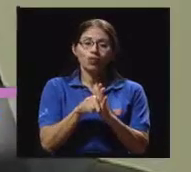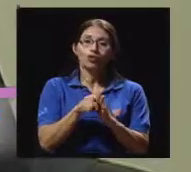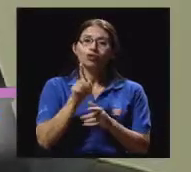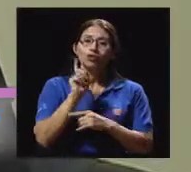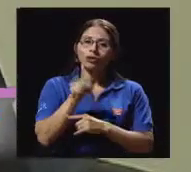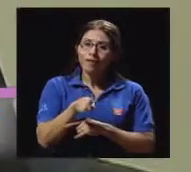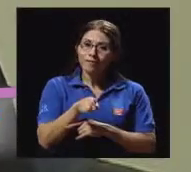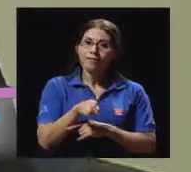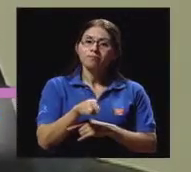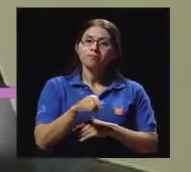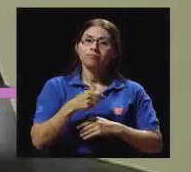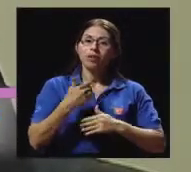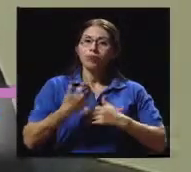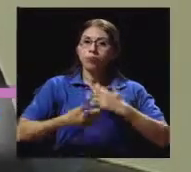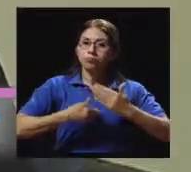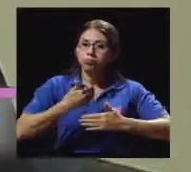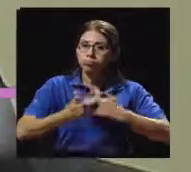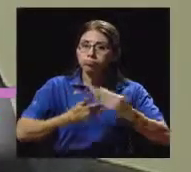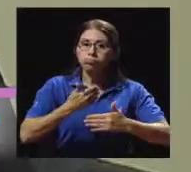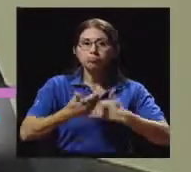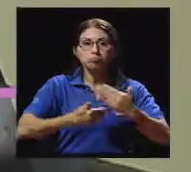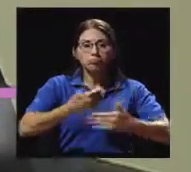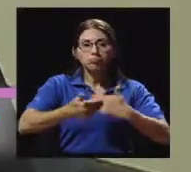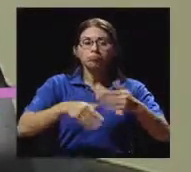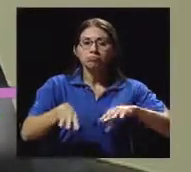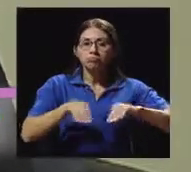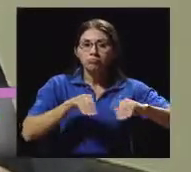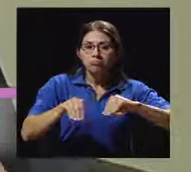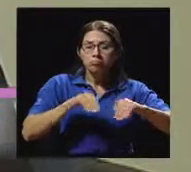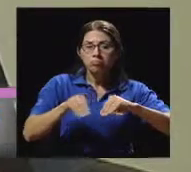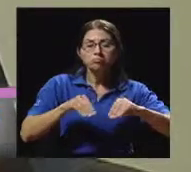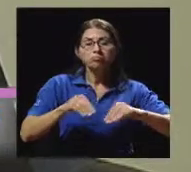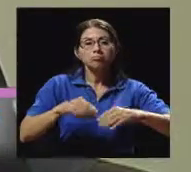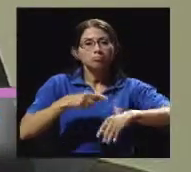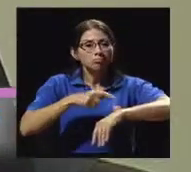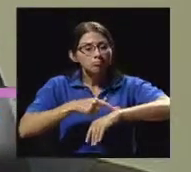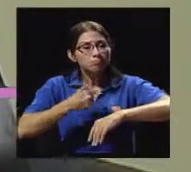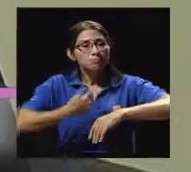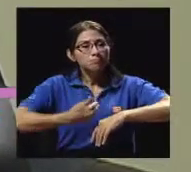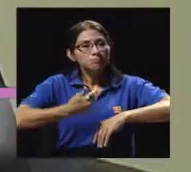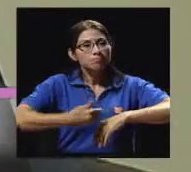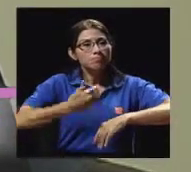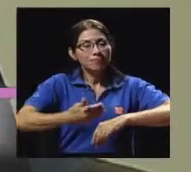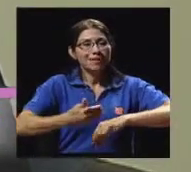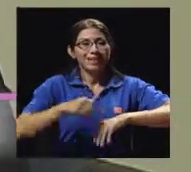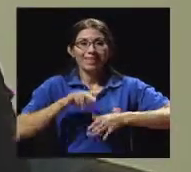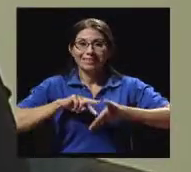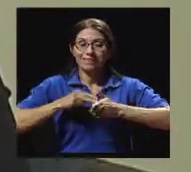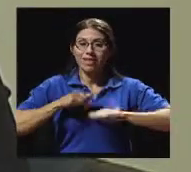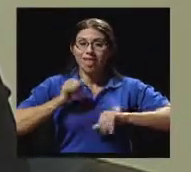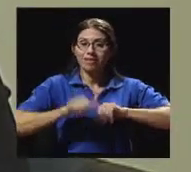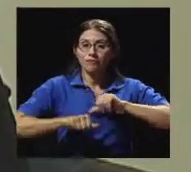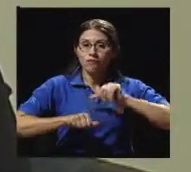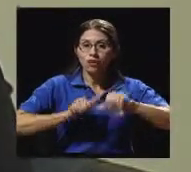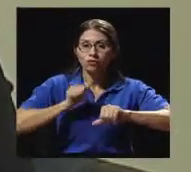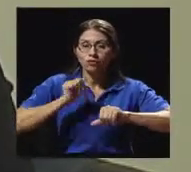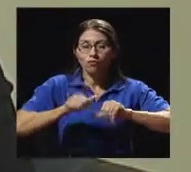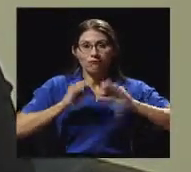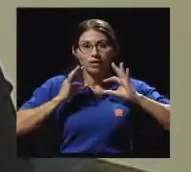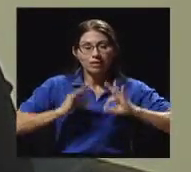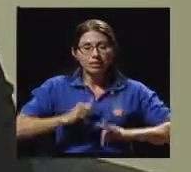¿verdad? A un ritmo moderado, que nos generen más bien el esfuerzo físico, para que nos ayude, ¿verdad?